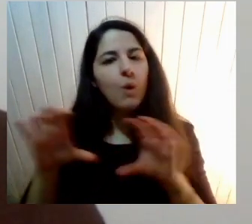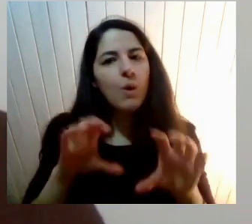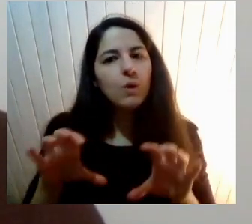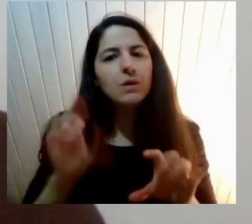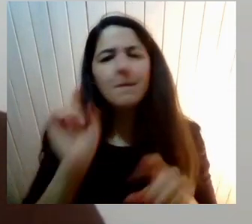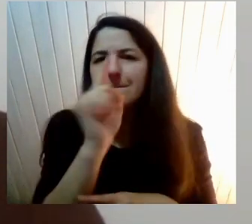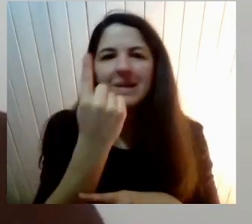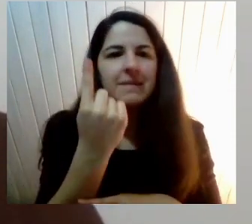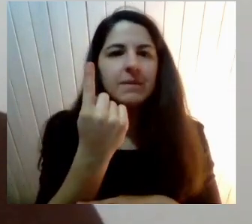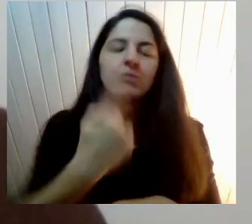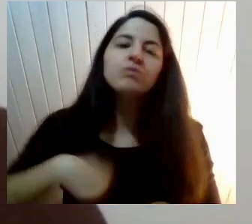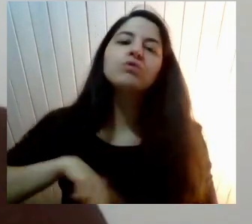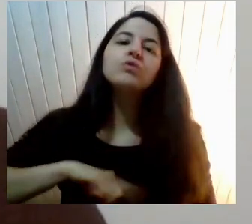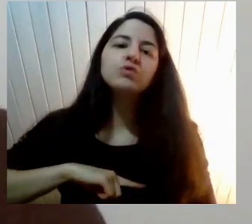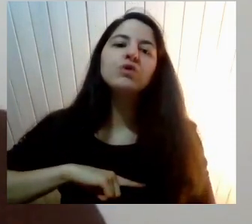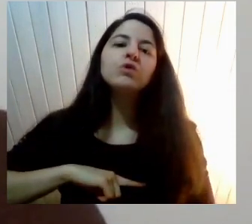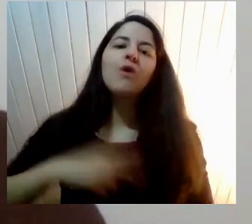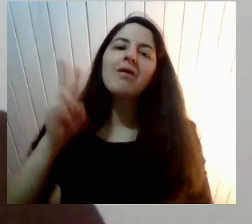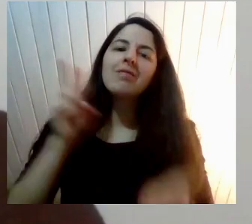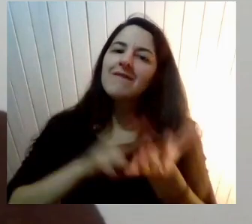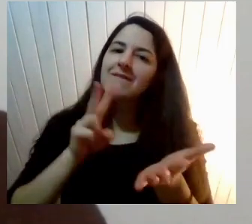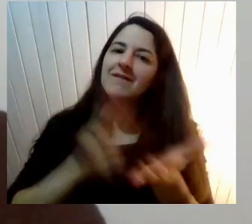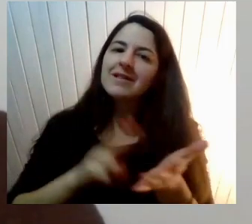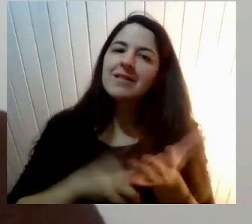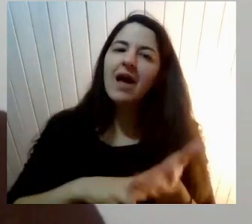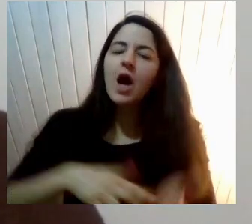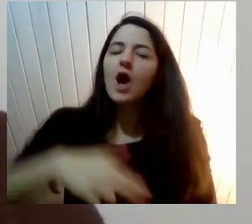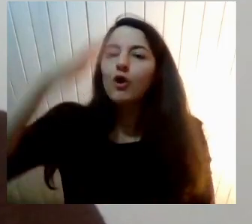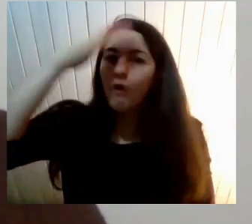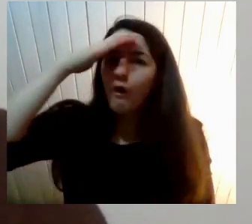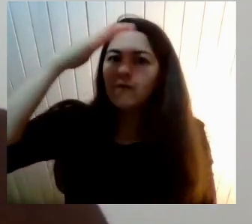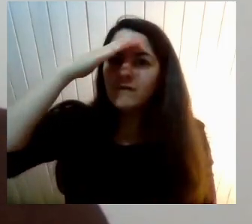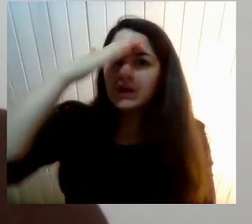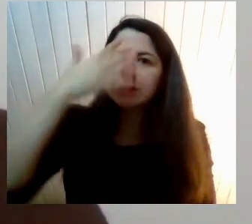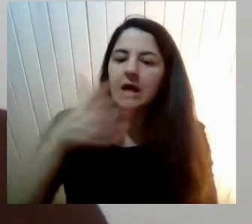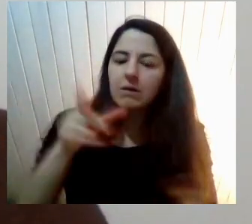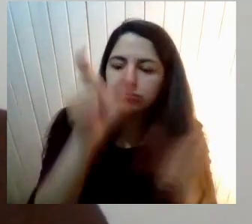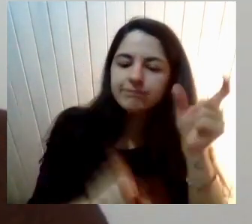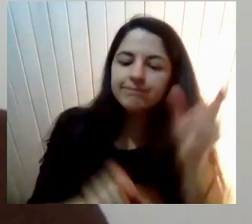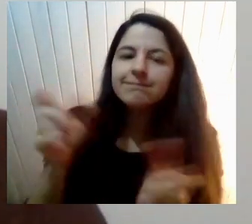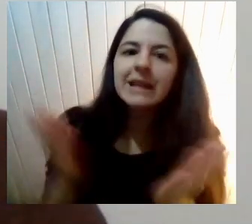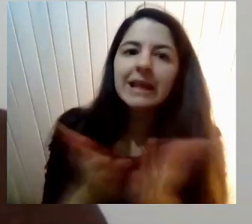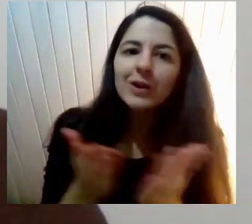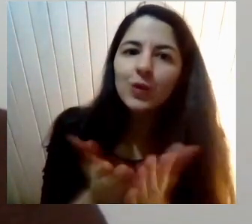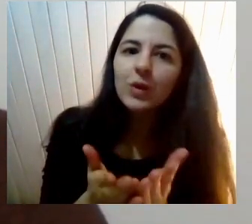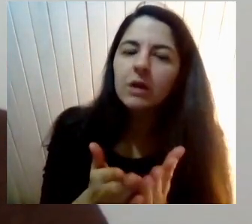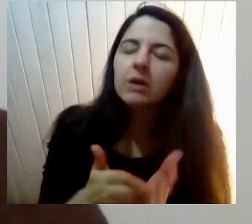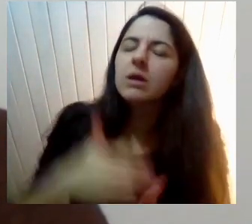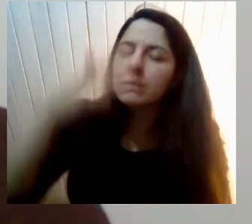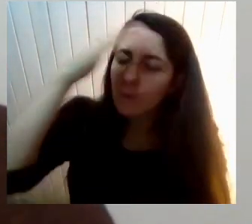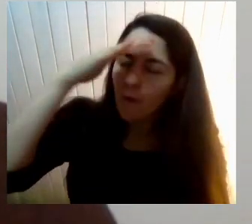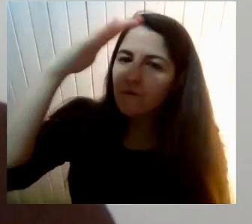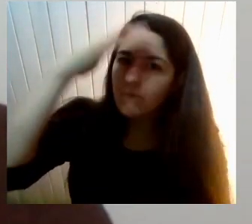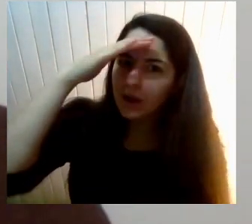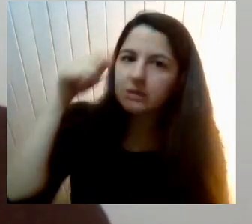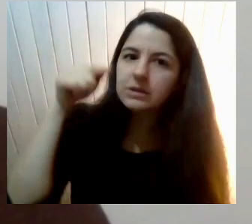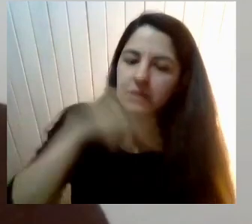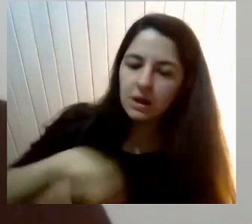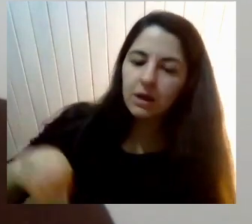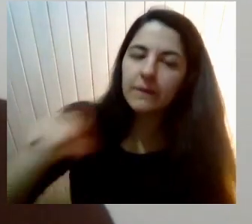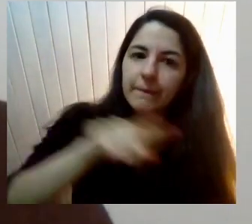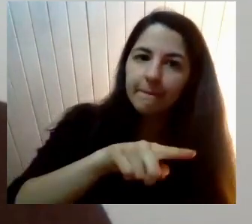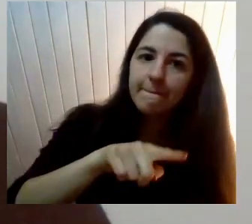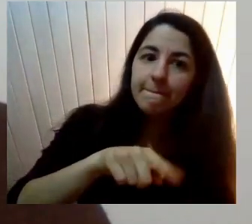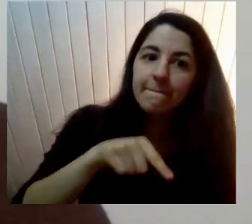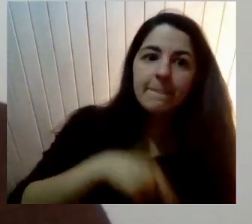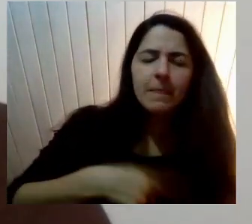creer En nuestros estudiantes No importa Si sean hombre O mujer Si sean De qué clase social Sean De qué país